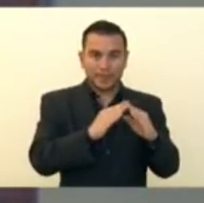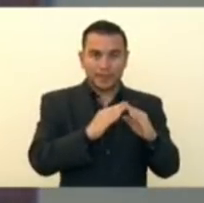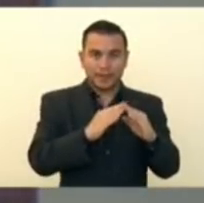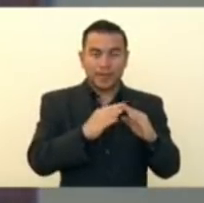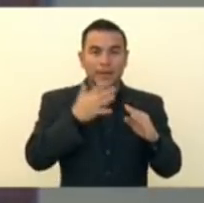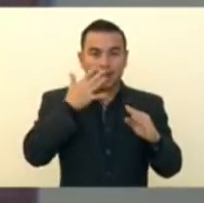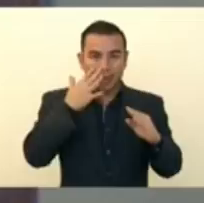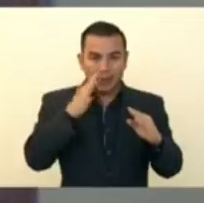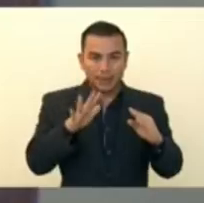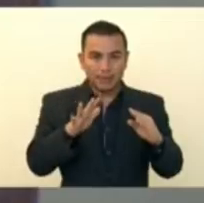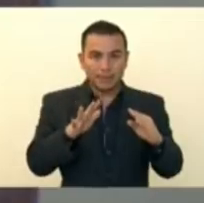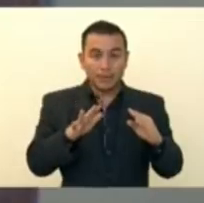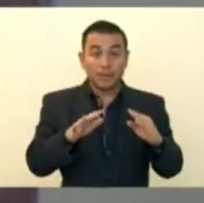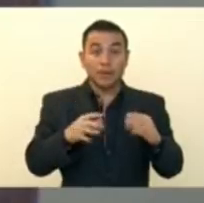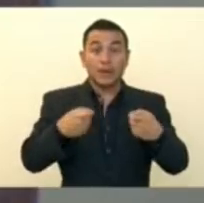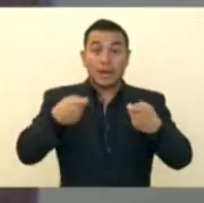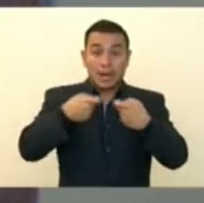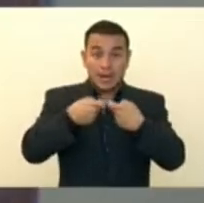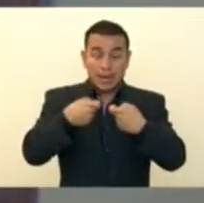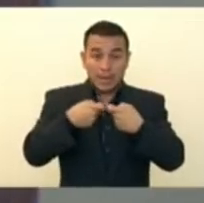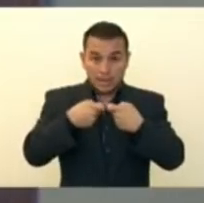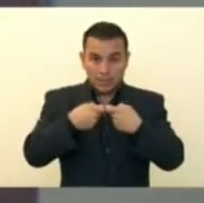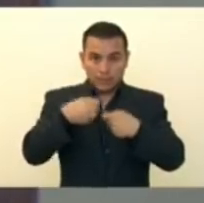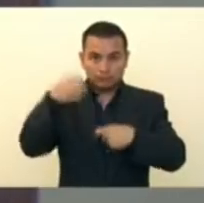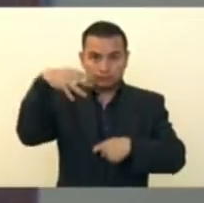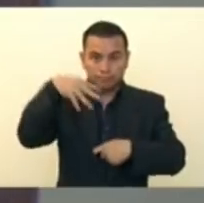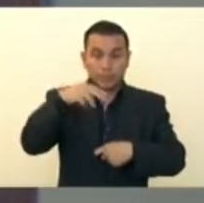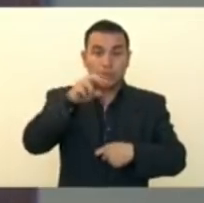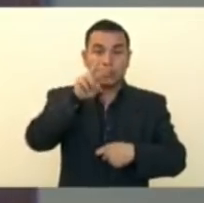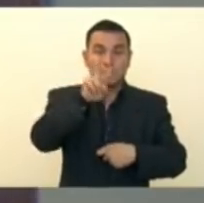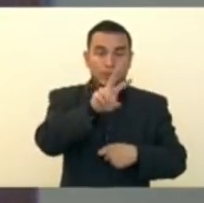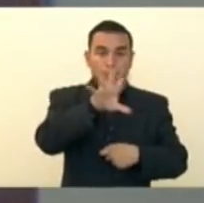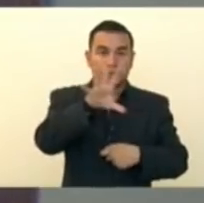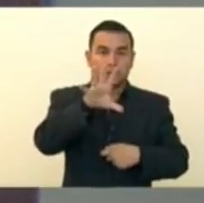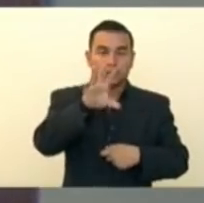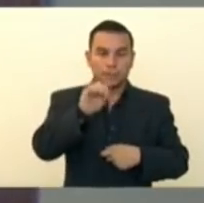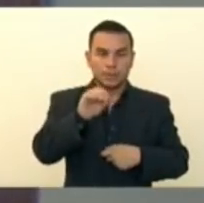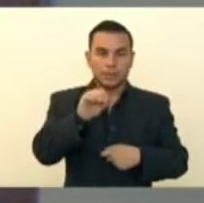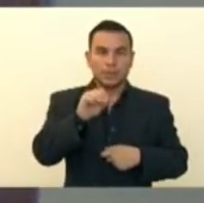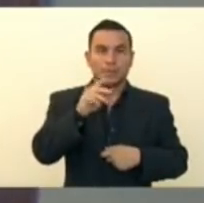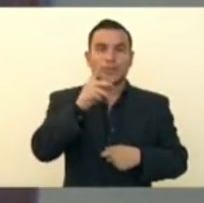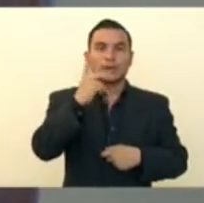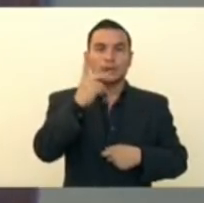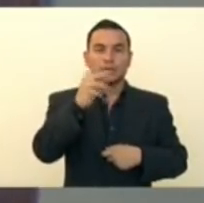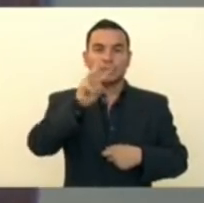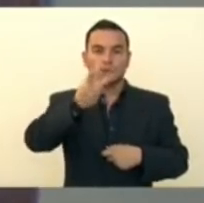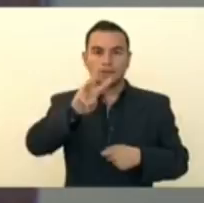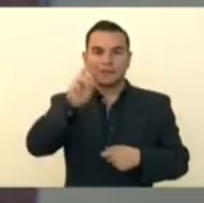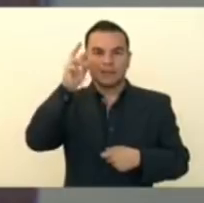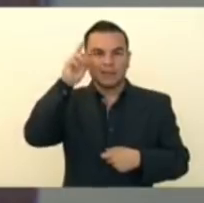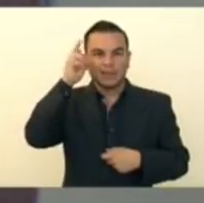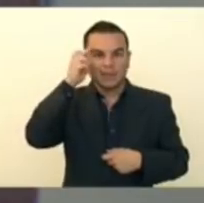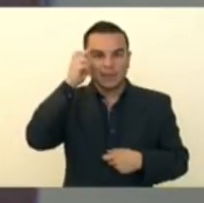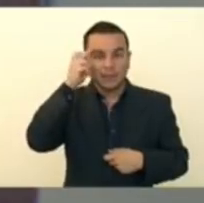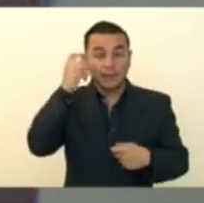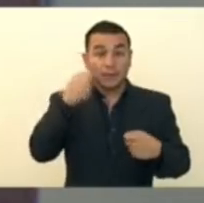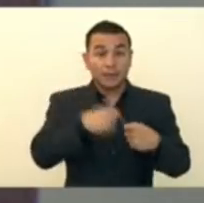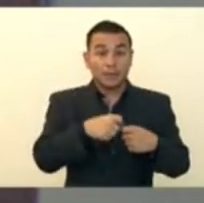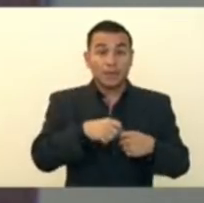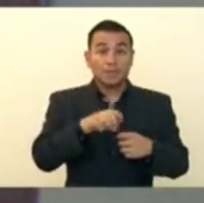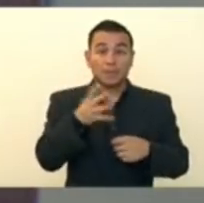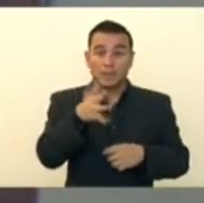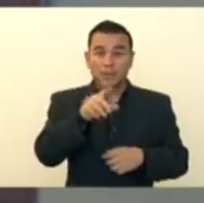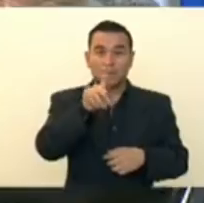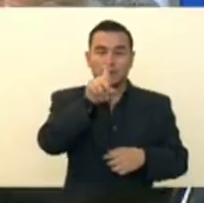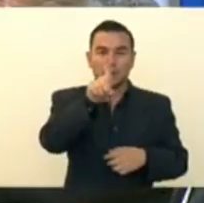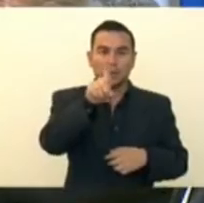250 kilovatios al mes, estamos hablando de aproximadamente un millón y medio